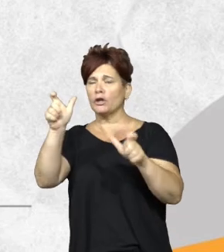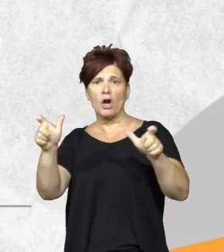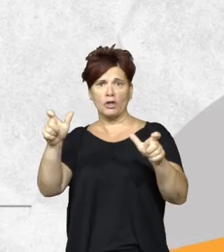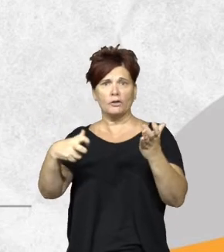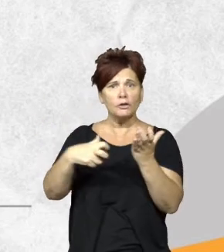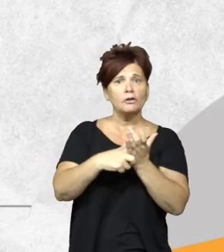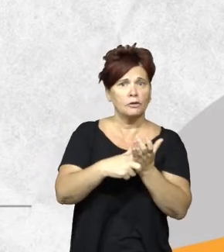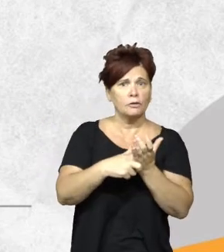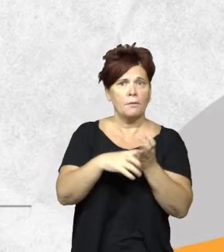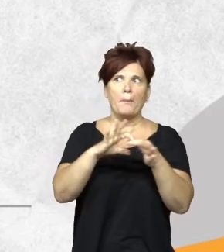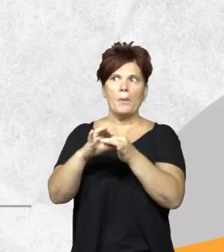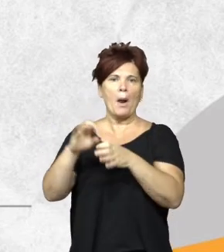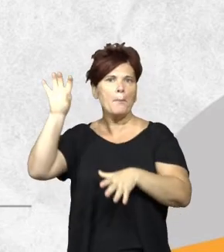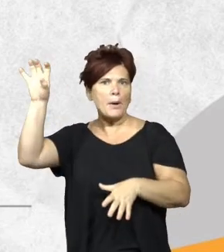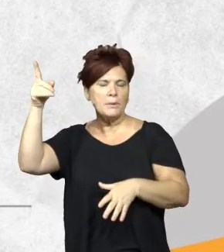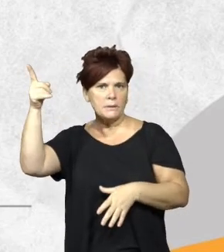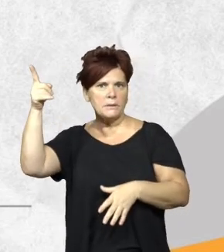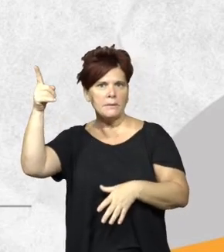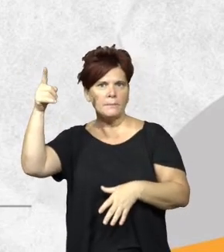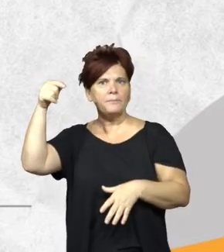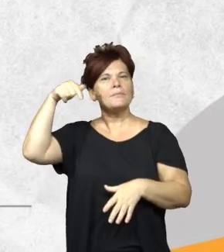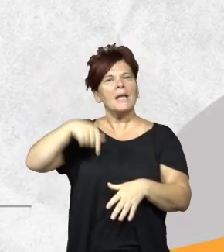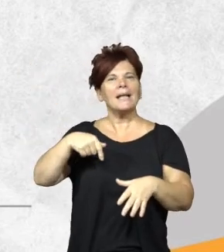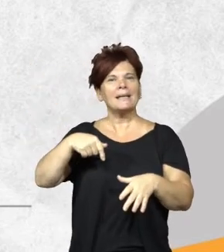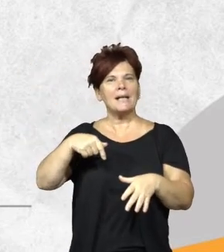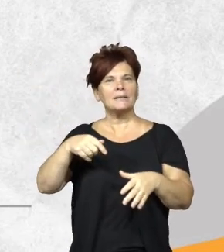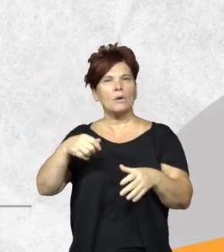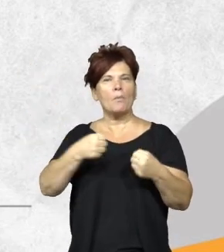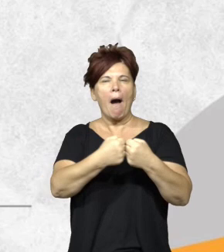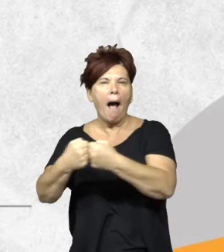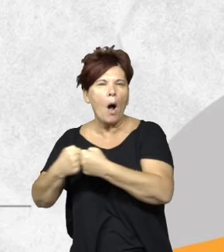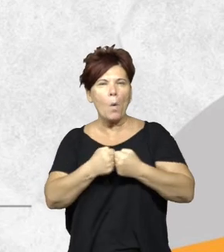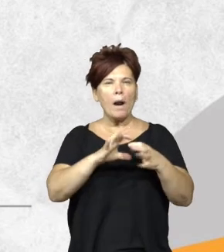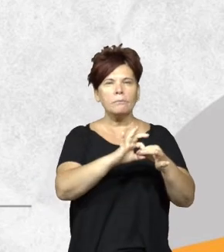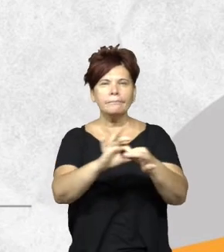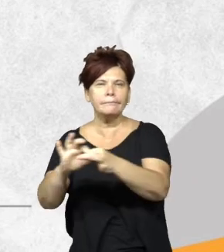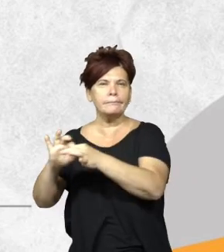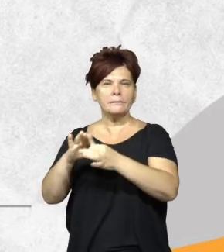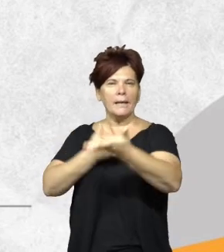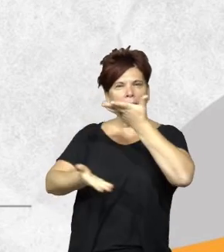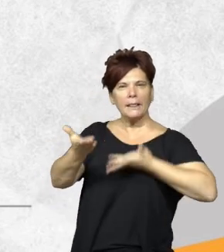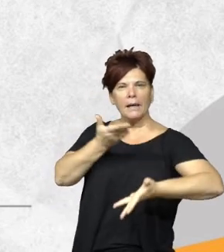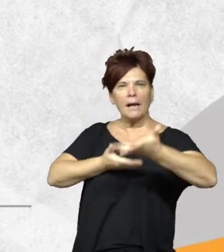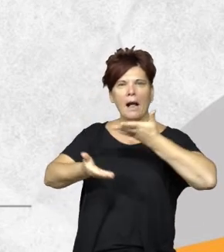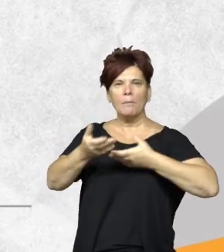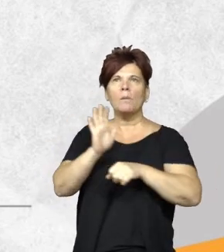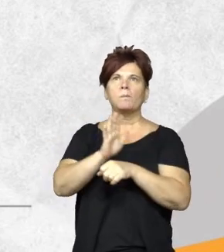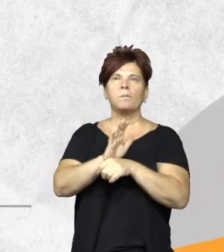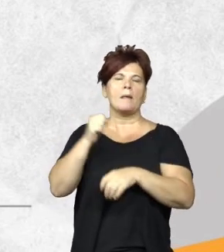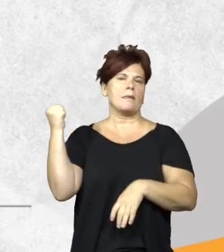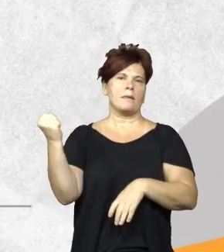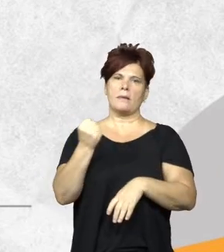ambientales en las provincias hace que estas alianzas estratégicas este intercambio sea muy bueno e importante porque